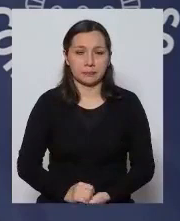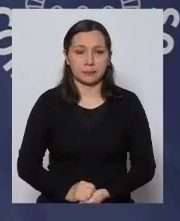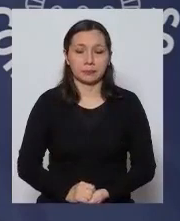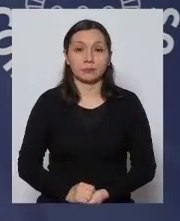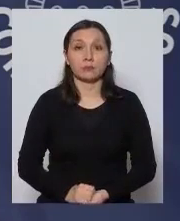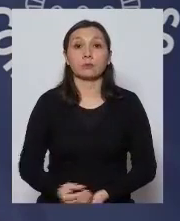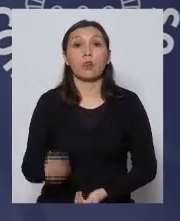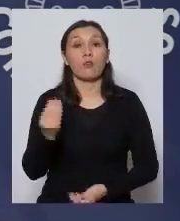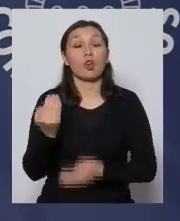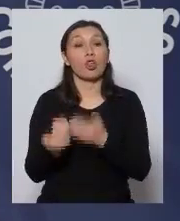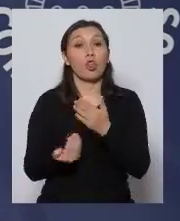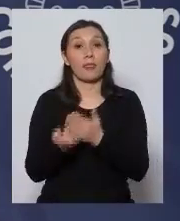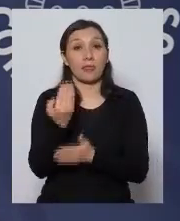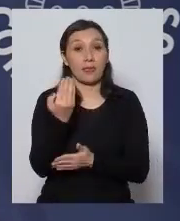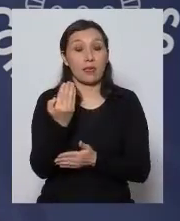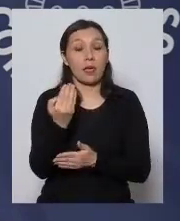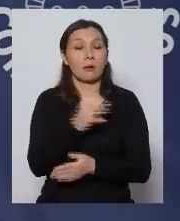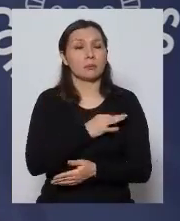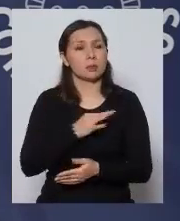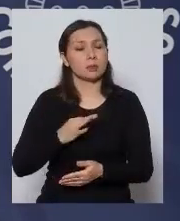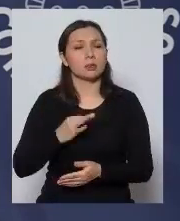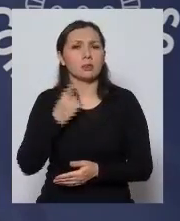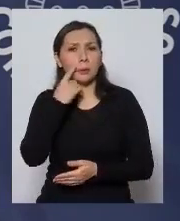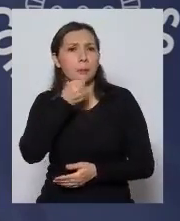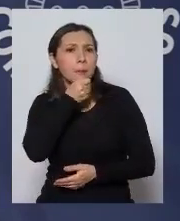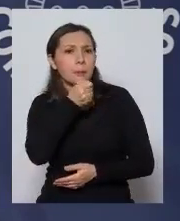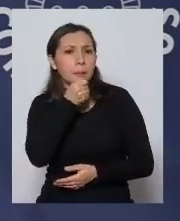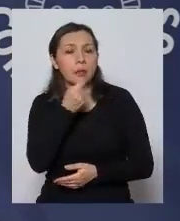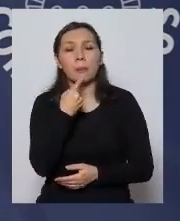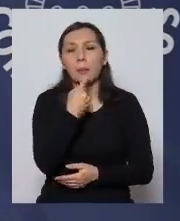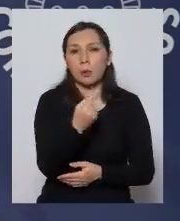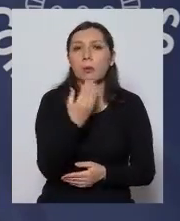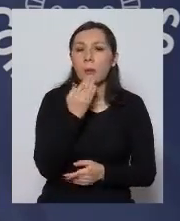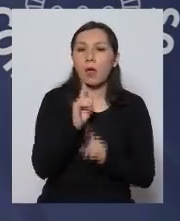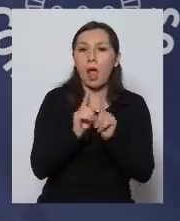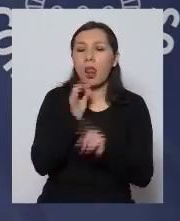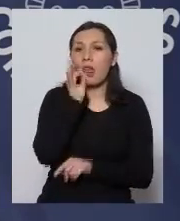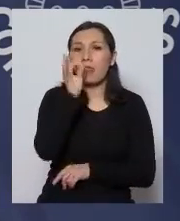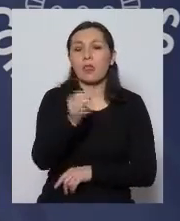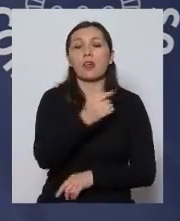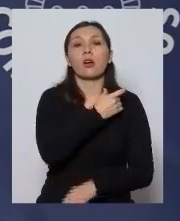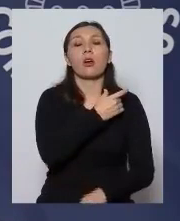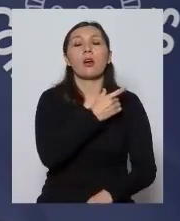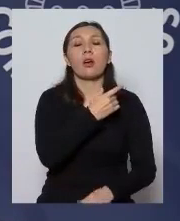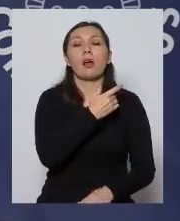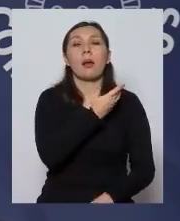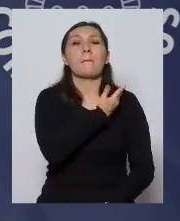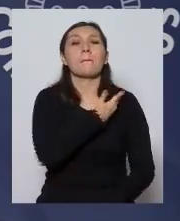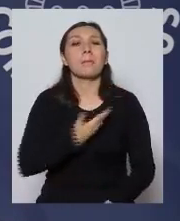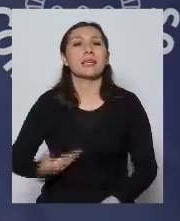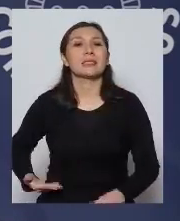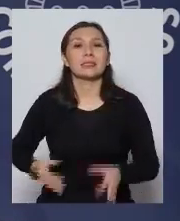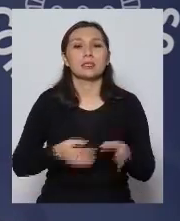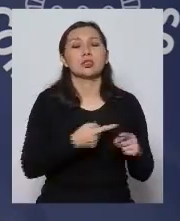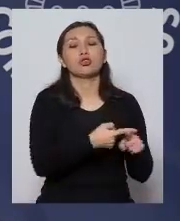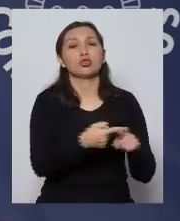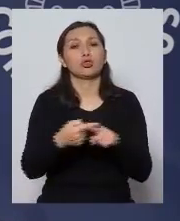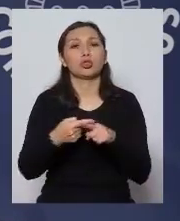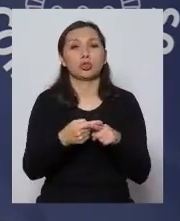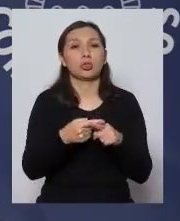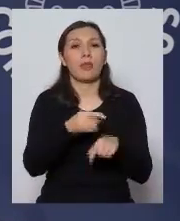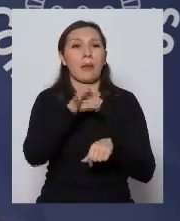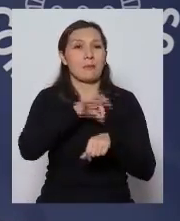buenos días ministro preguntarle por también algo que dijo el presidente de la sociedad de medicina